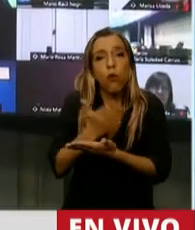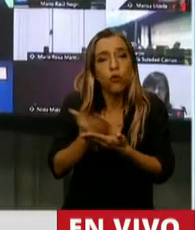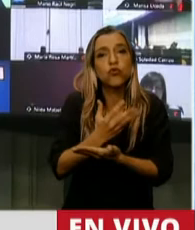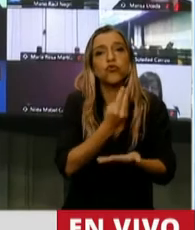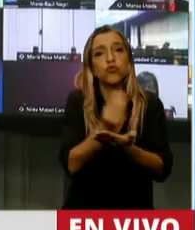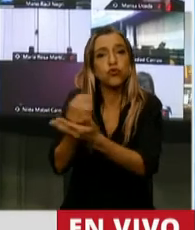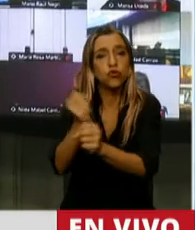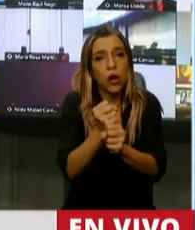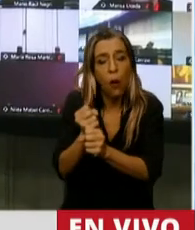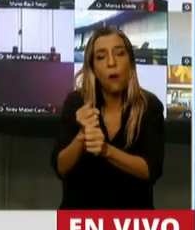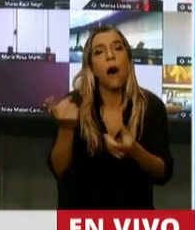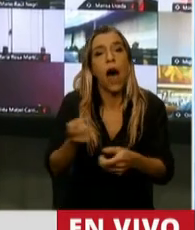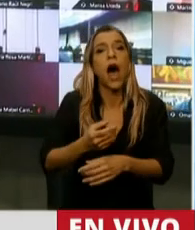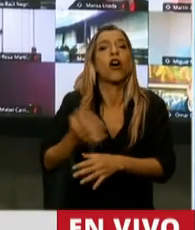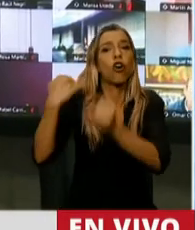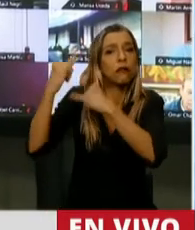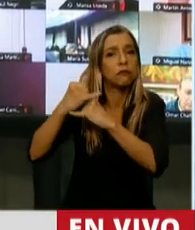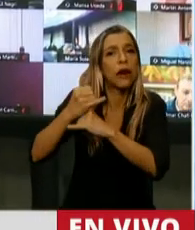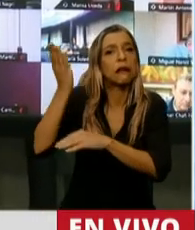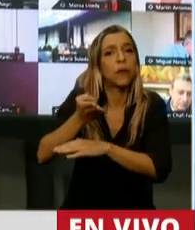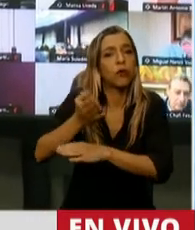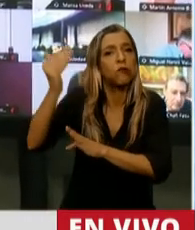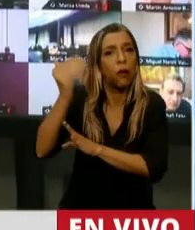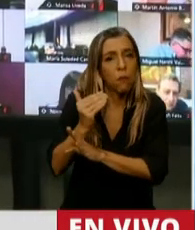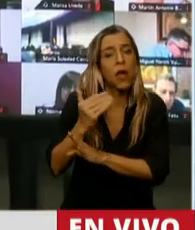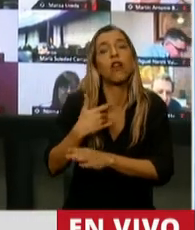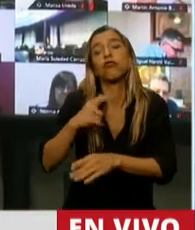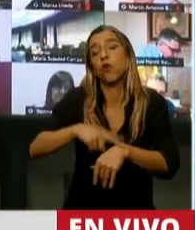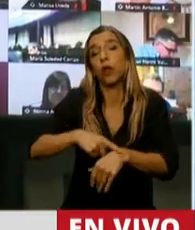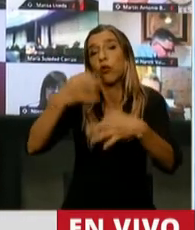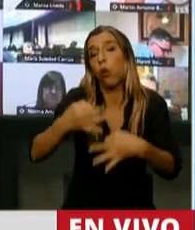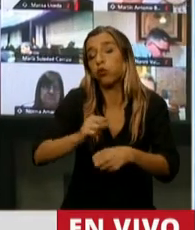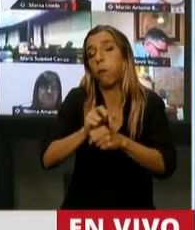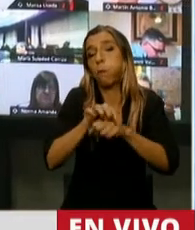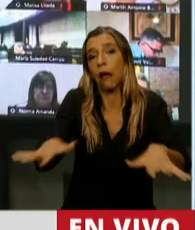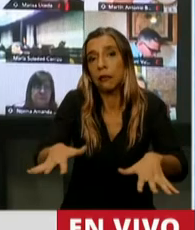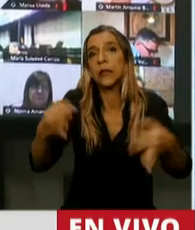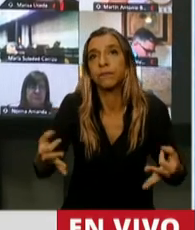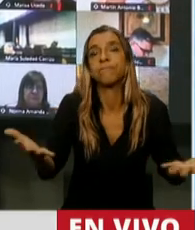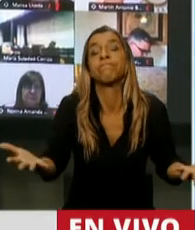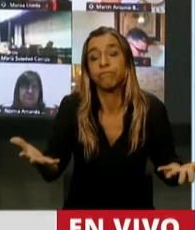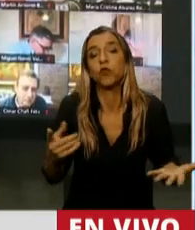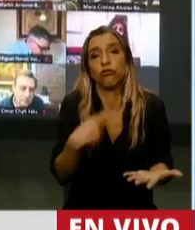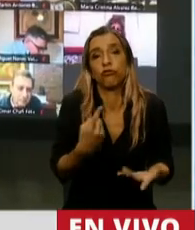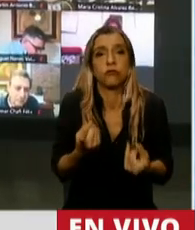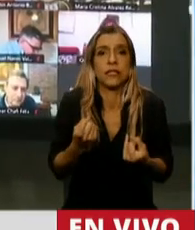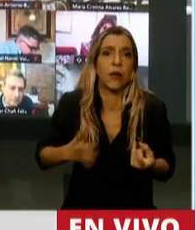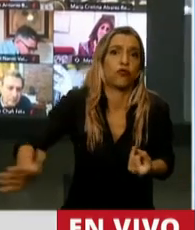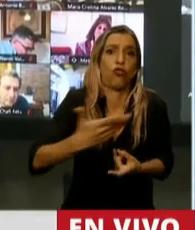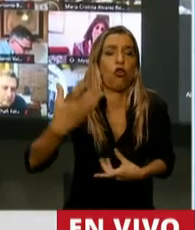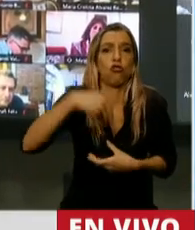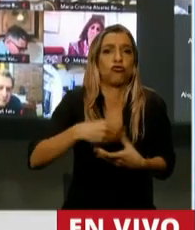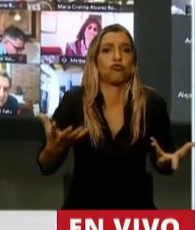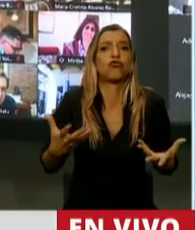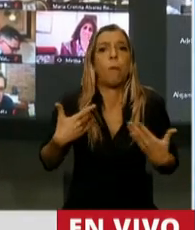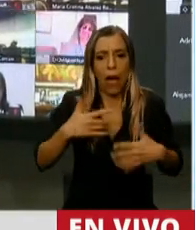tasas de interés. Nos cayó la pandemia y empezamos a patinar. Sí, realmente. Y ahora necesitamos a todos. Pero por favor no nos hablen como